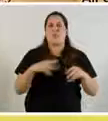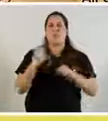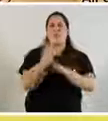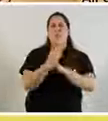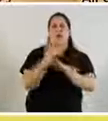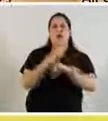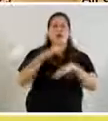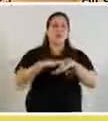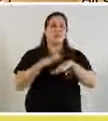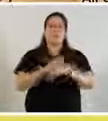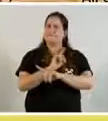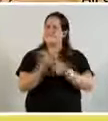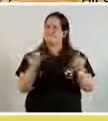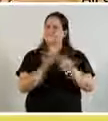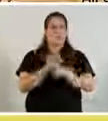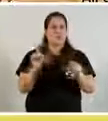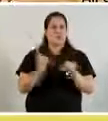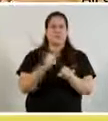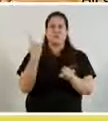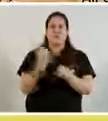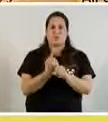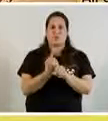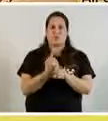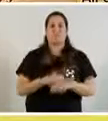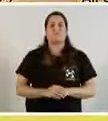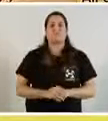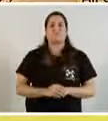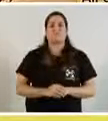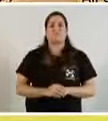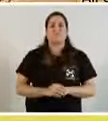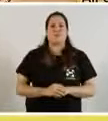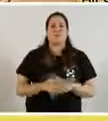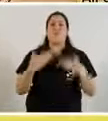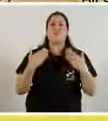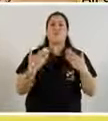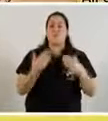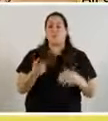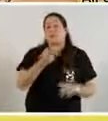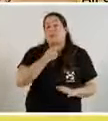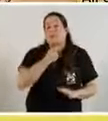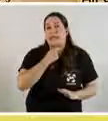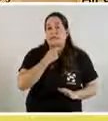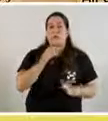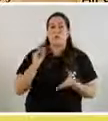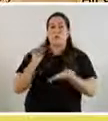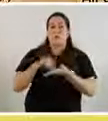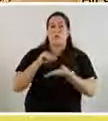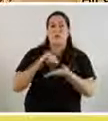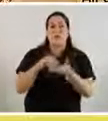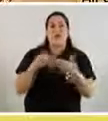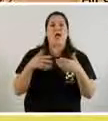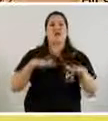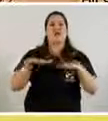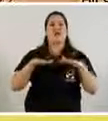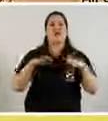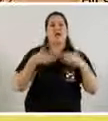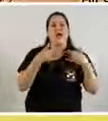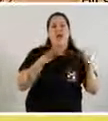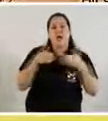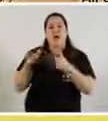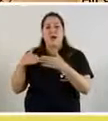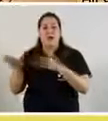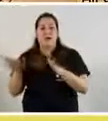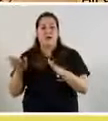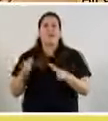todos estamos teniendo en esta situación. O sea, vamos a poder, y es nuestra intención, seguir sumando actividades en la medida